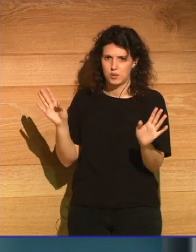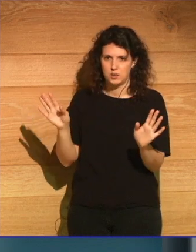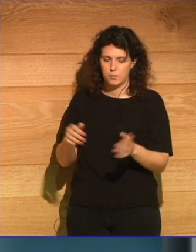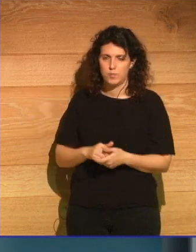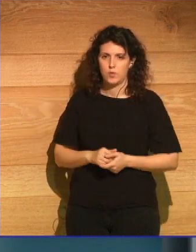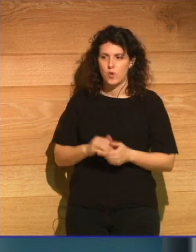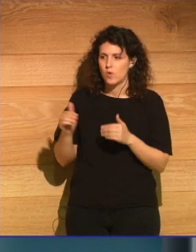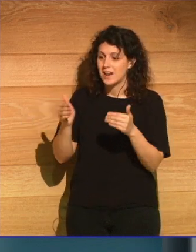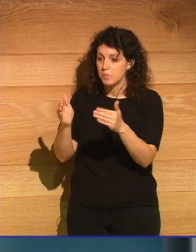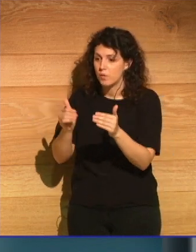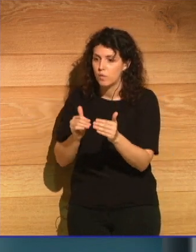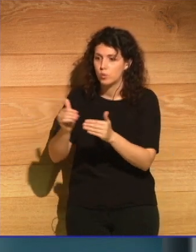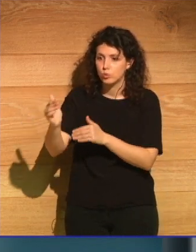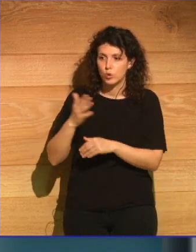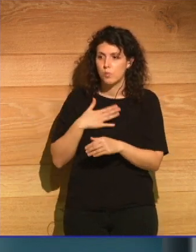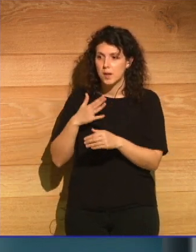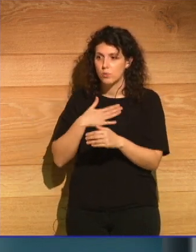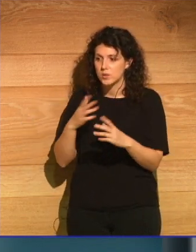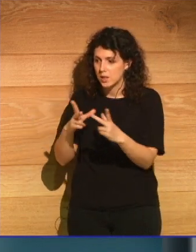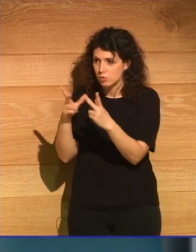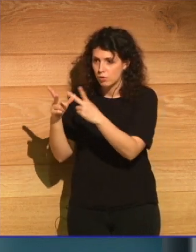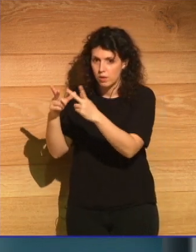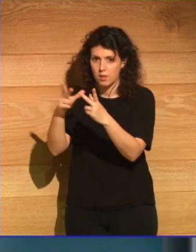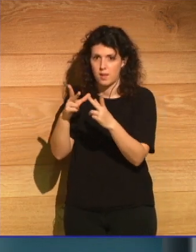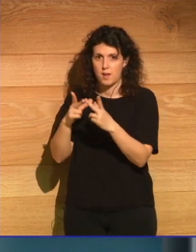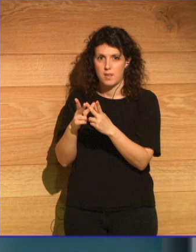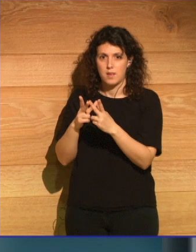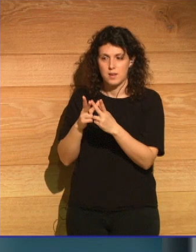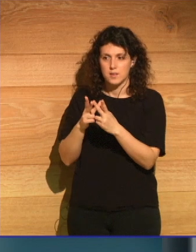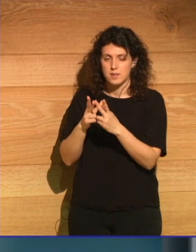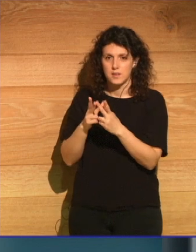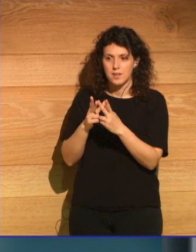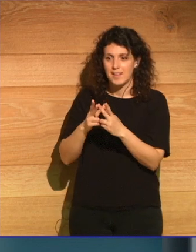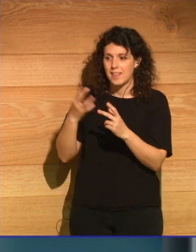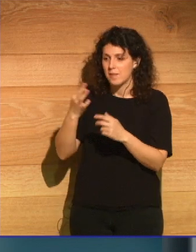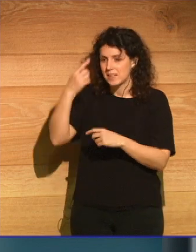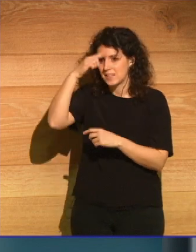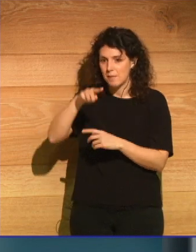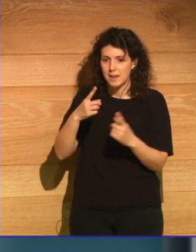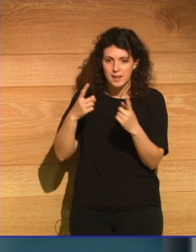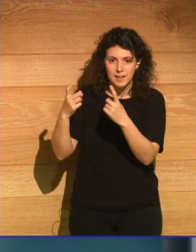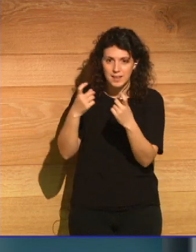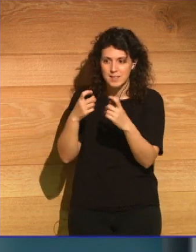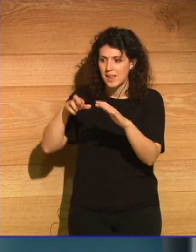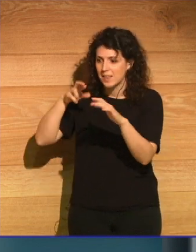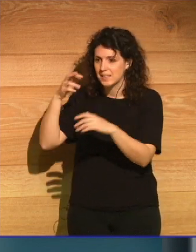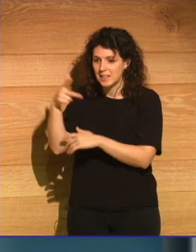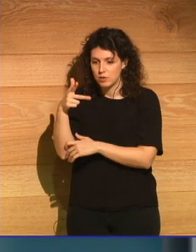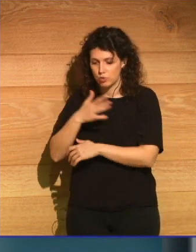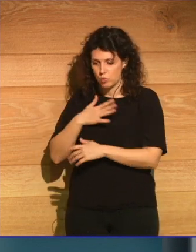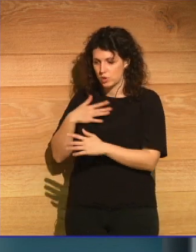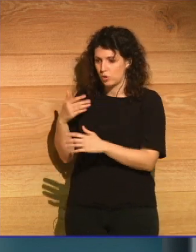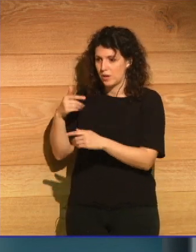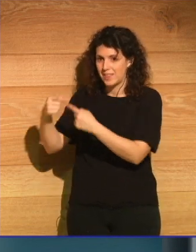hay un camino futuro para nuestras sociedades que tenga en cuenta los derechos y las necesidades de nuestros descendientes.